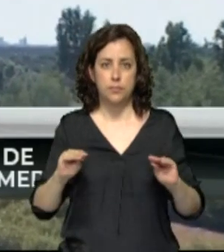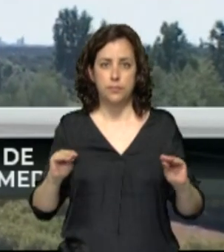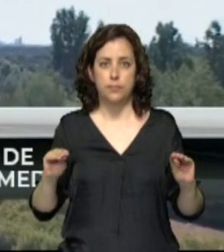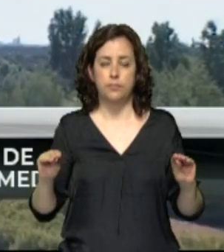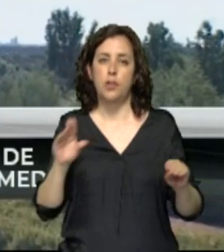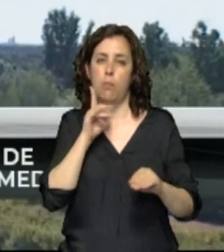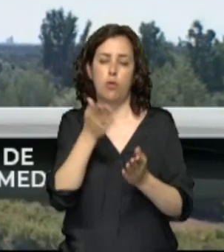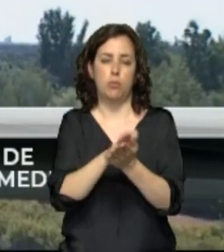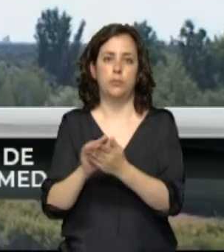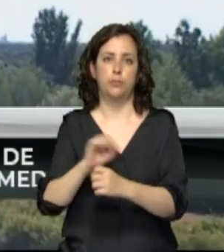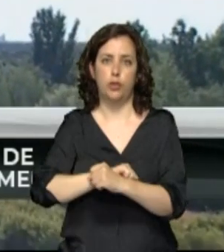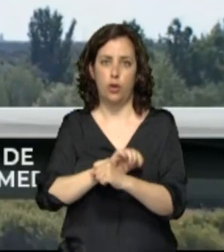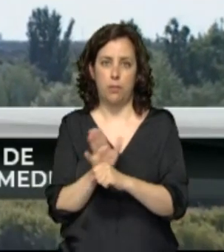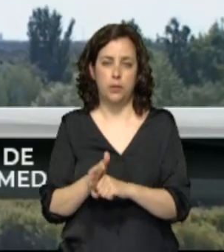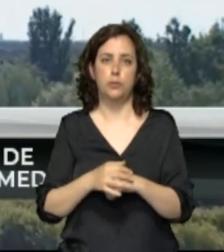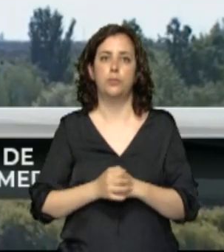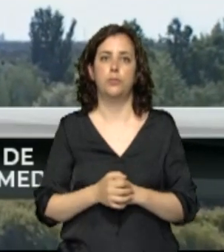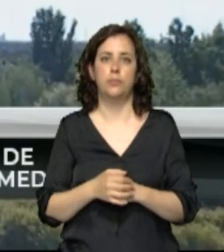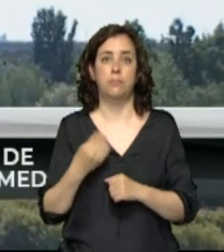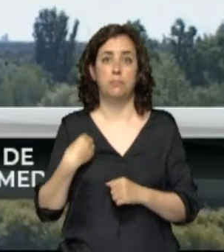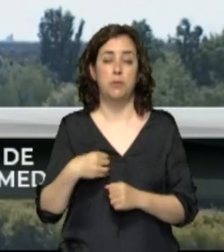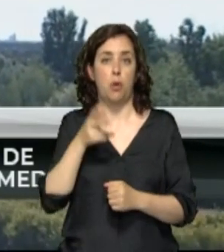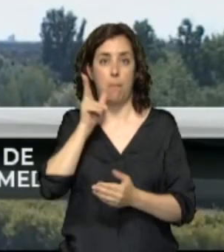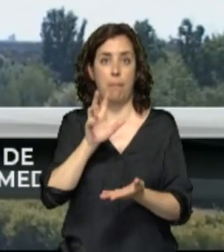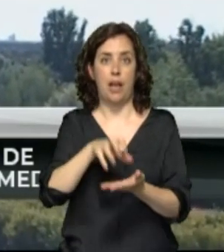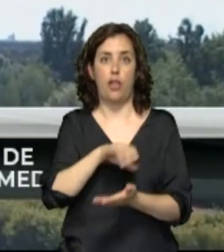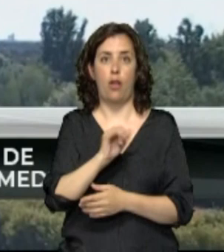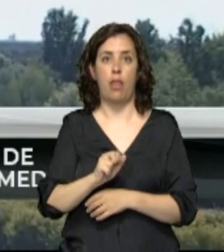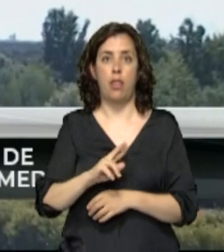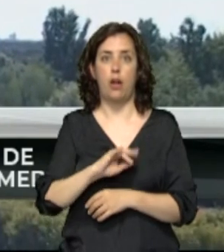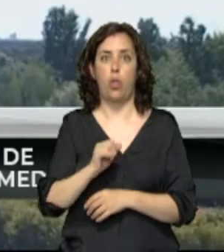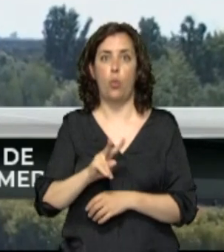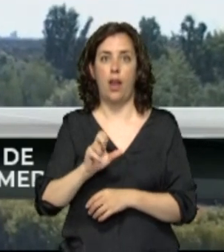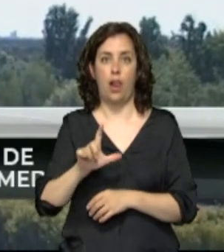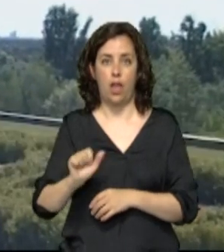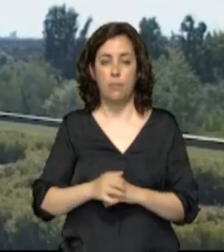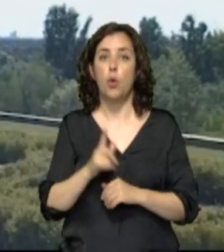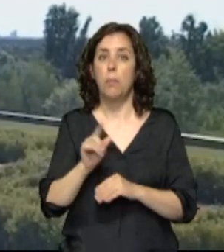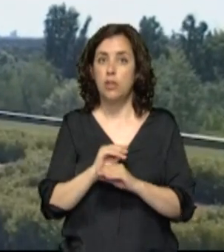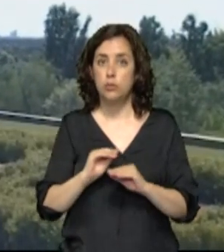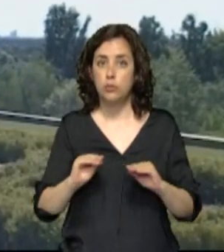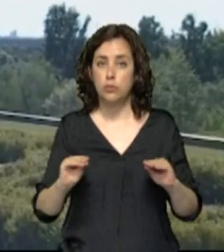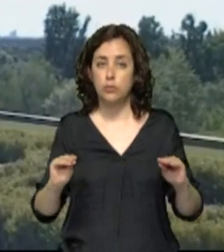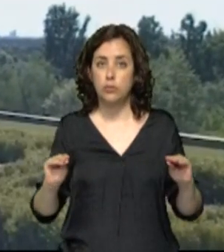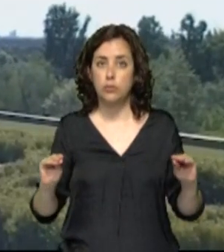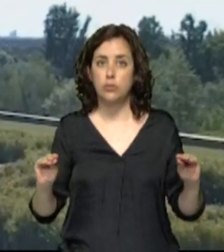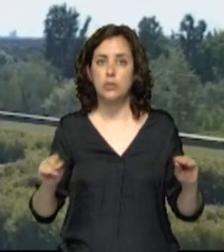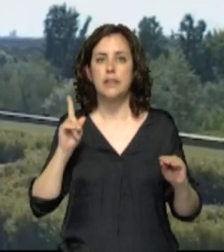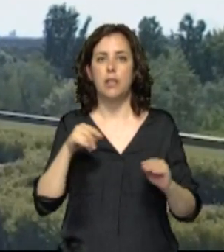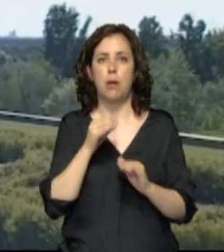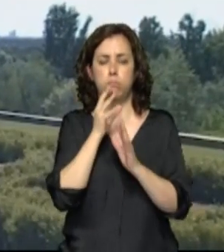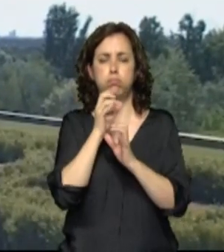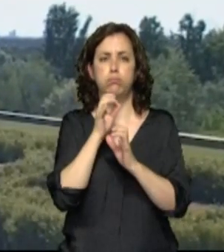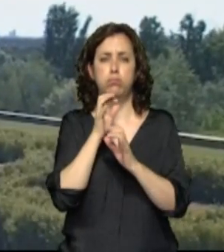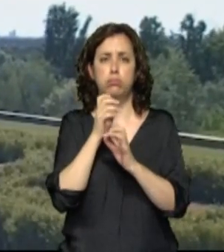a la fachada del edificio principal del Palacio de la Zarzuela. El minuto de silencio ha sido precedido por un toque de oración a cargo de un corneta